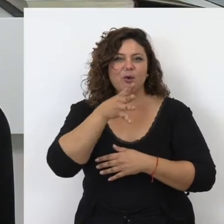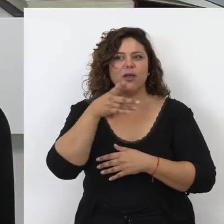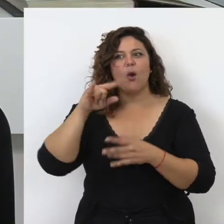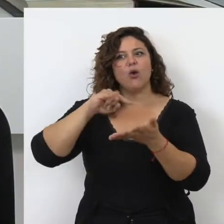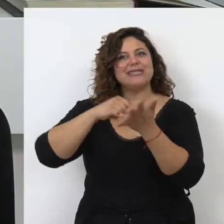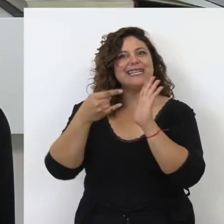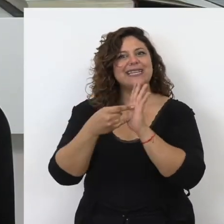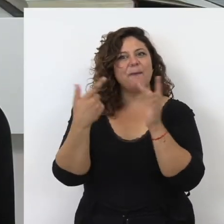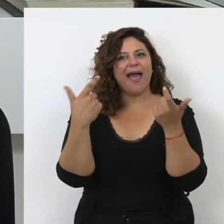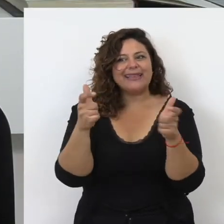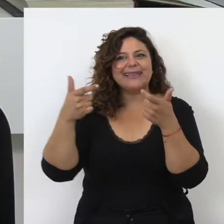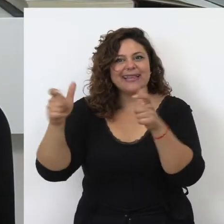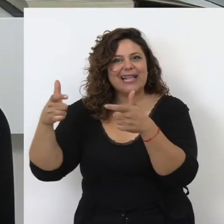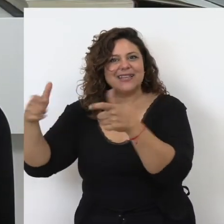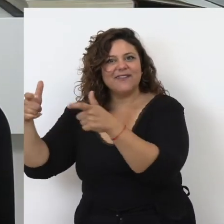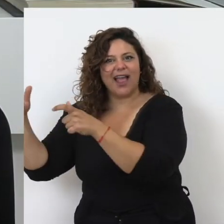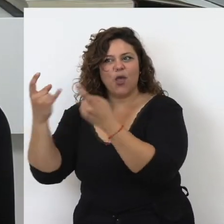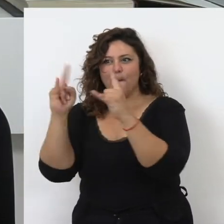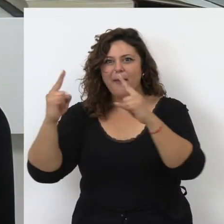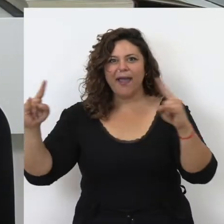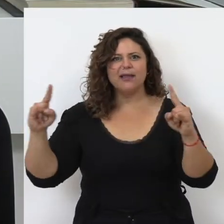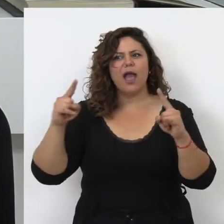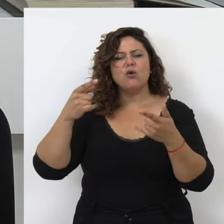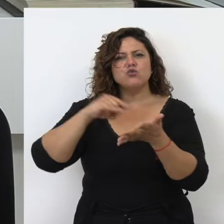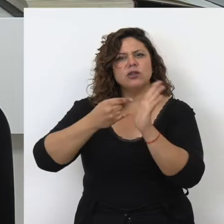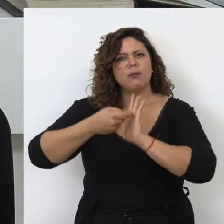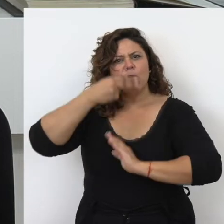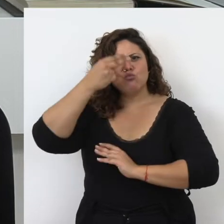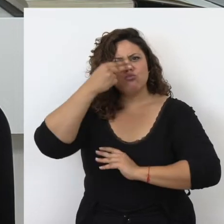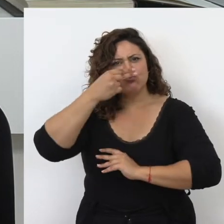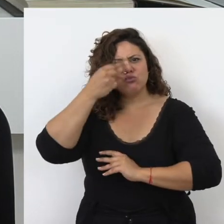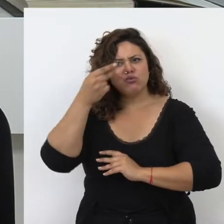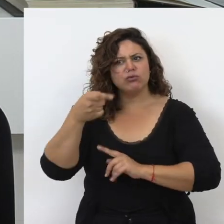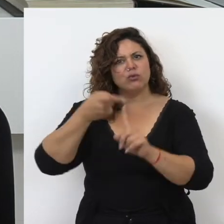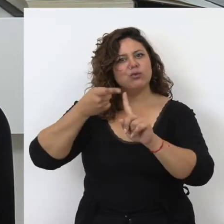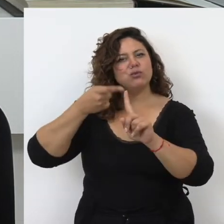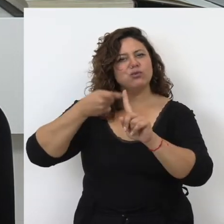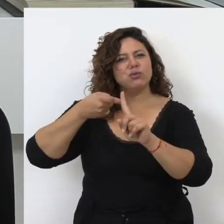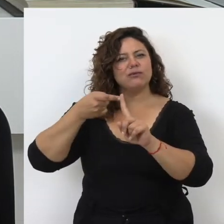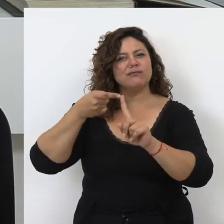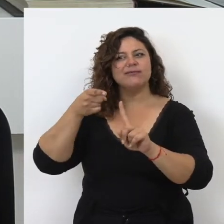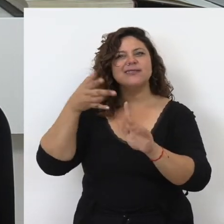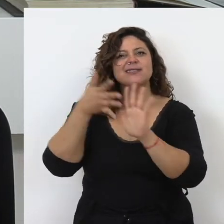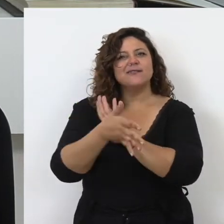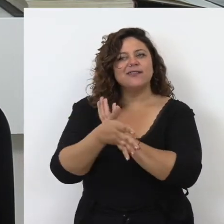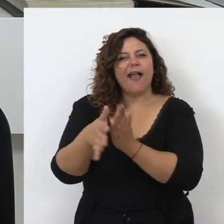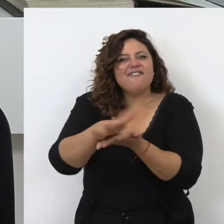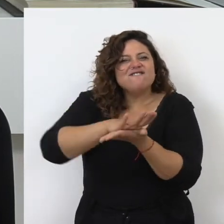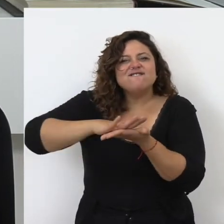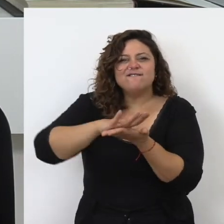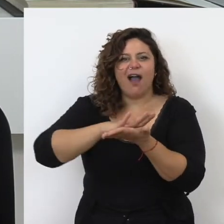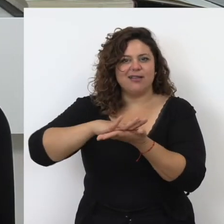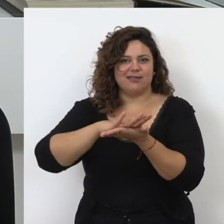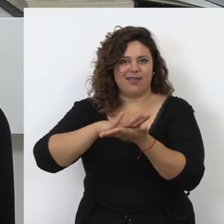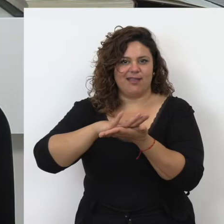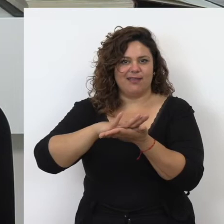sistema taxonómico, es decir, un sistema de clasificación vegetal muy interesante y que, digamos, pone las bases ya